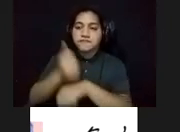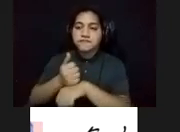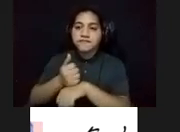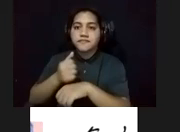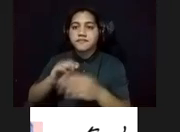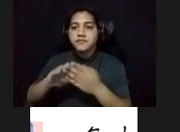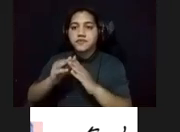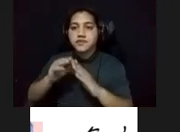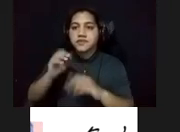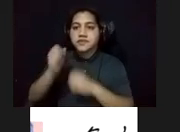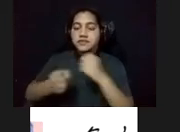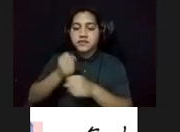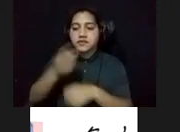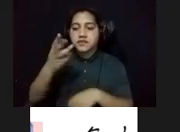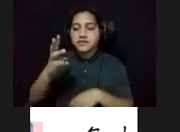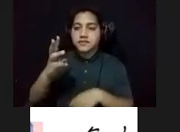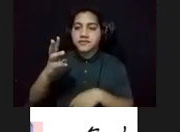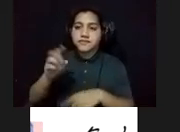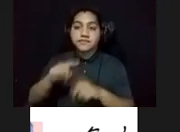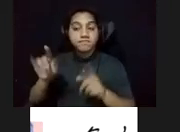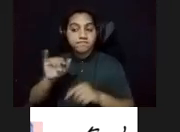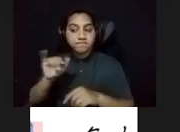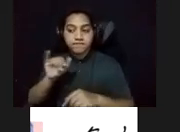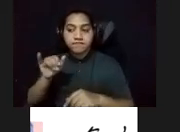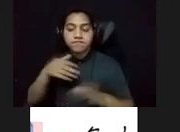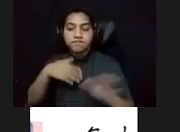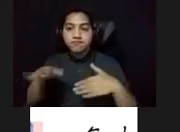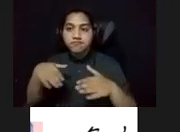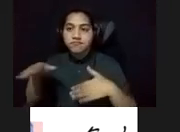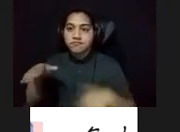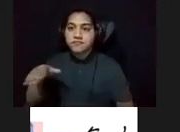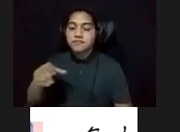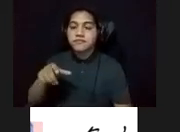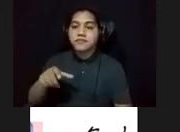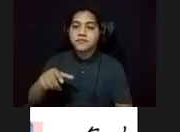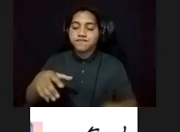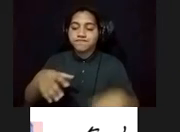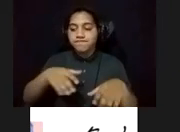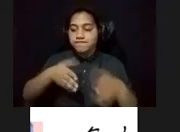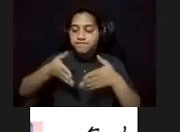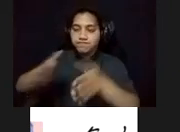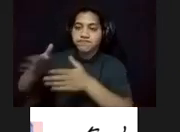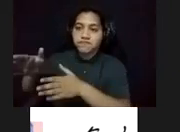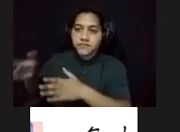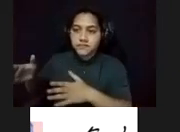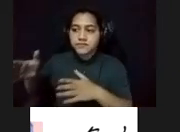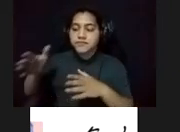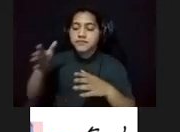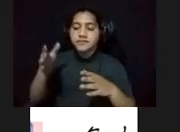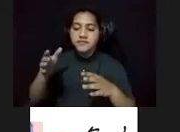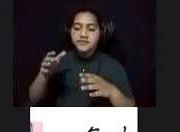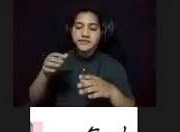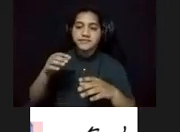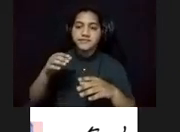en el siglo XVI. Pero también transitó por los adoquines que recogieron el peso de aquellos que se